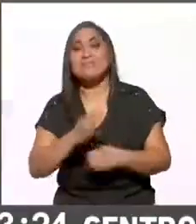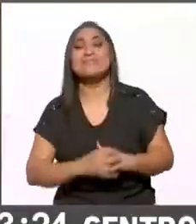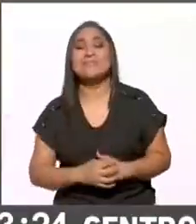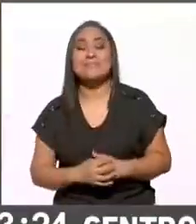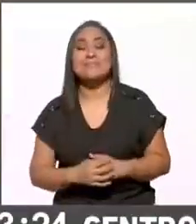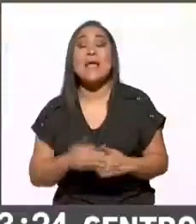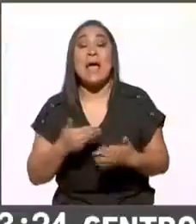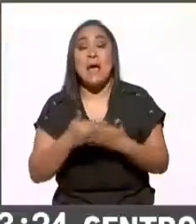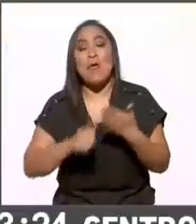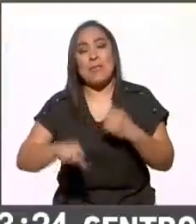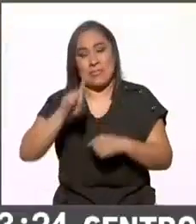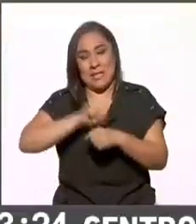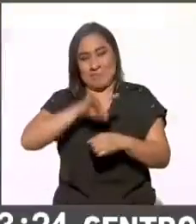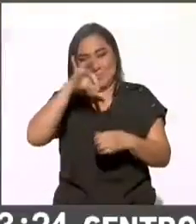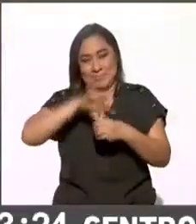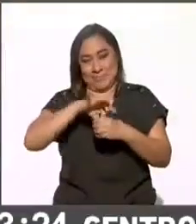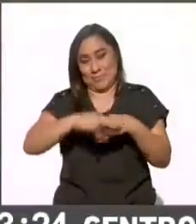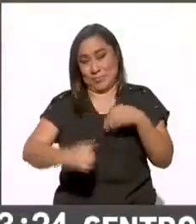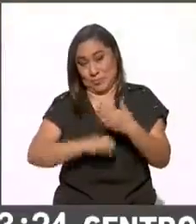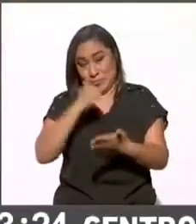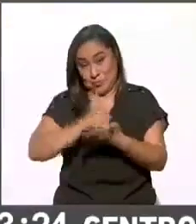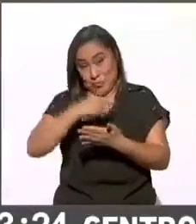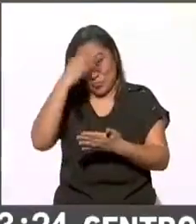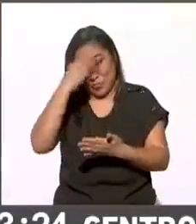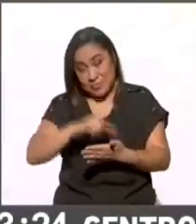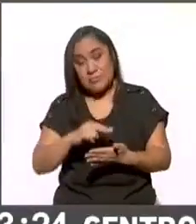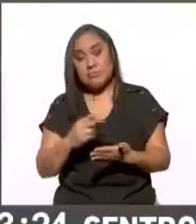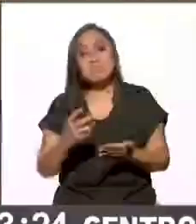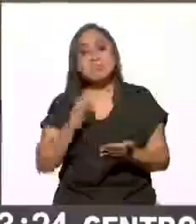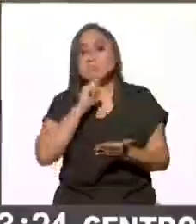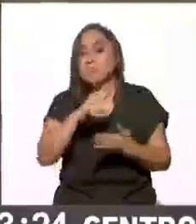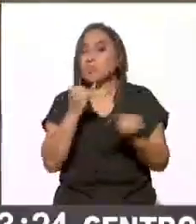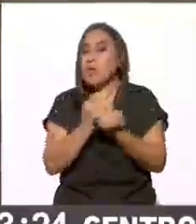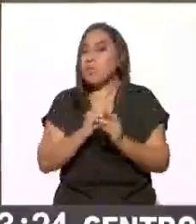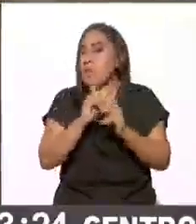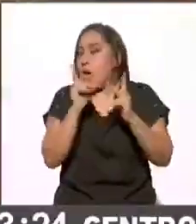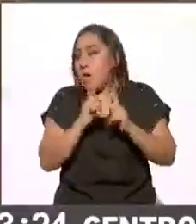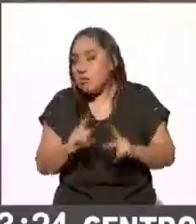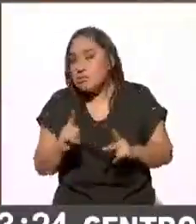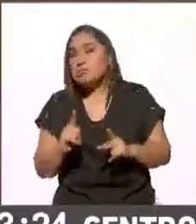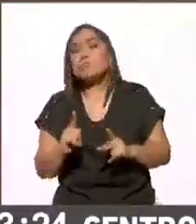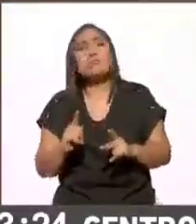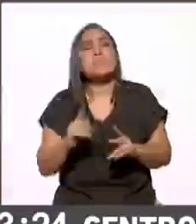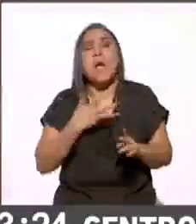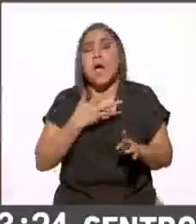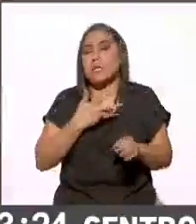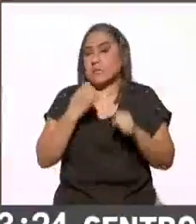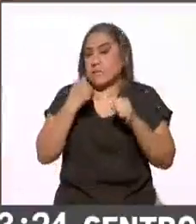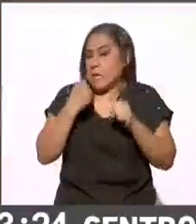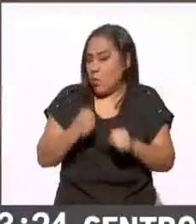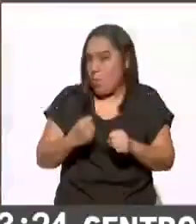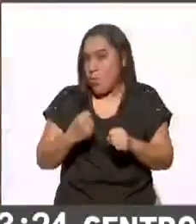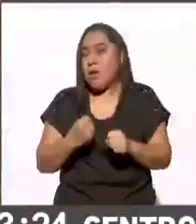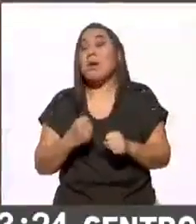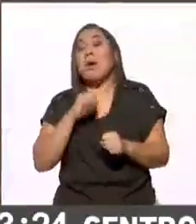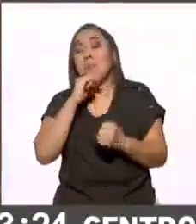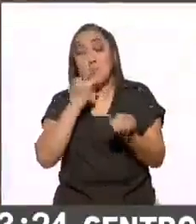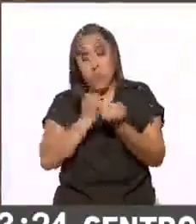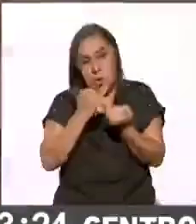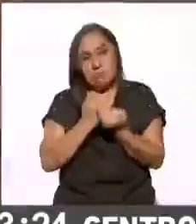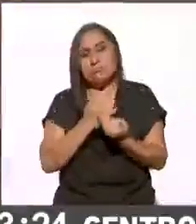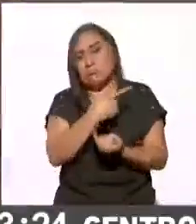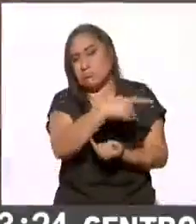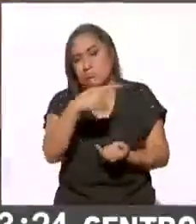Y la jornada electoral en la Ciudad de México transcurrió también en paz con completa seguridad y además se garantizó el libre